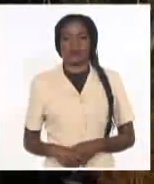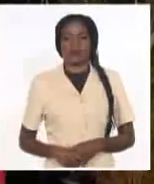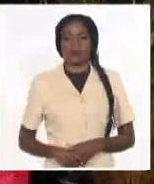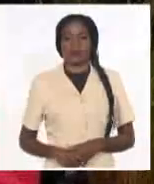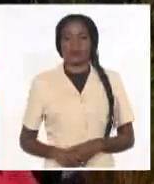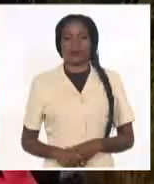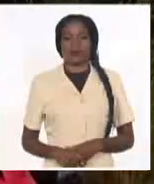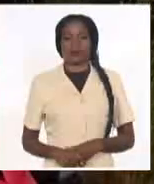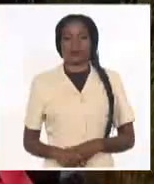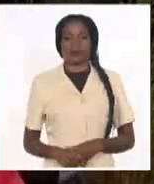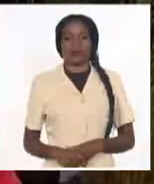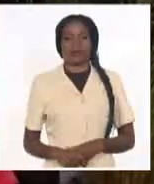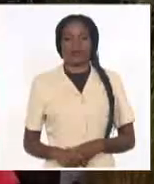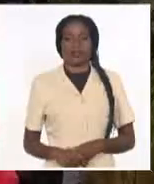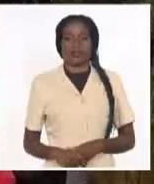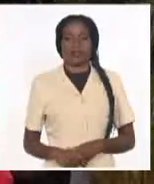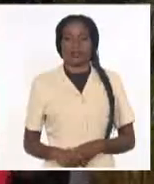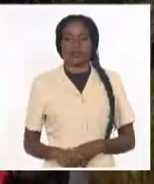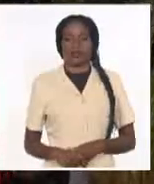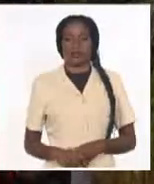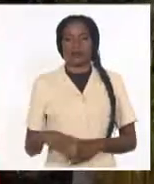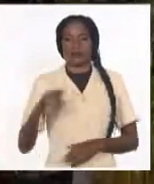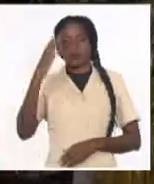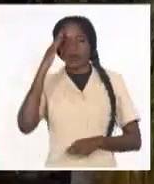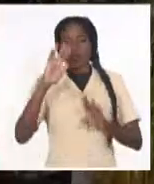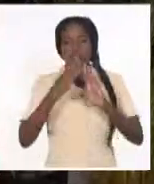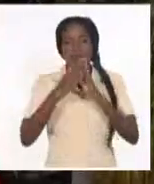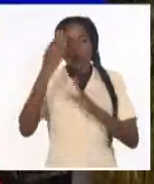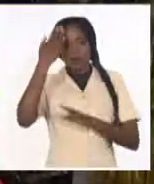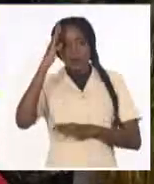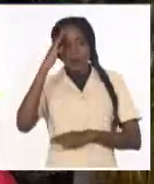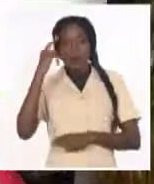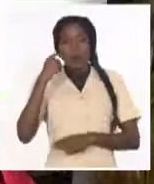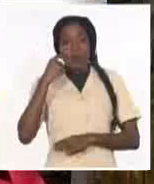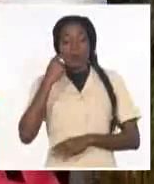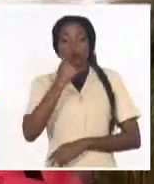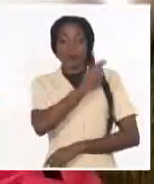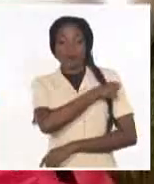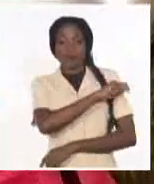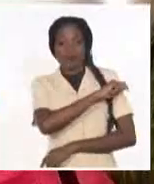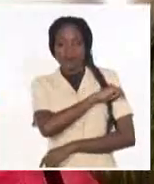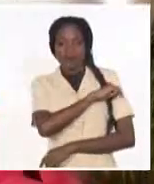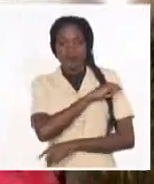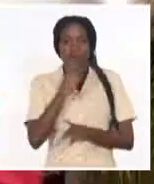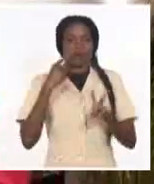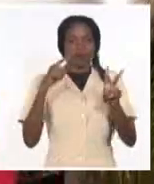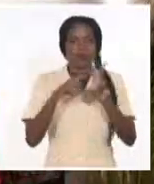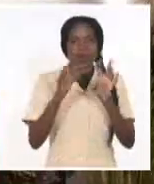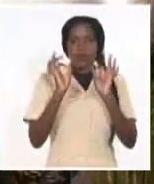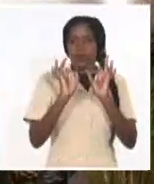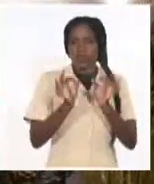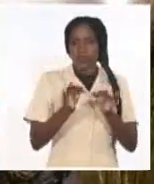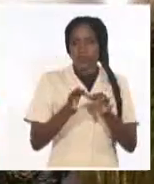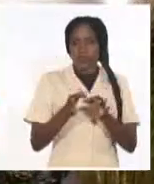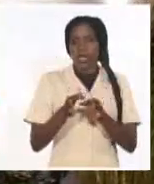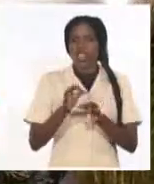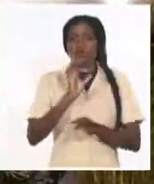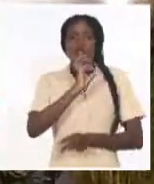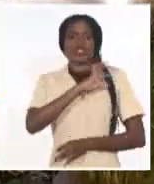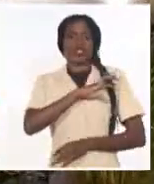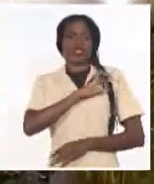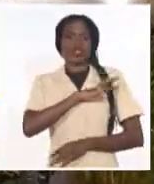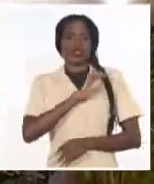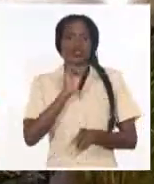Sí, muchísimas gracias, Oswey. Un saludo para todos los cubanos que están a esta hora con el noticiero estelar. Efectivamente, aquí estamos en Santiago de Chile,